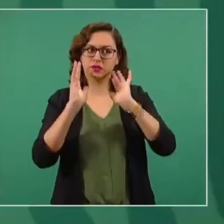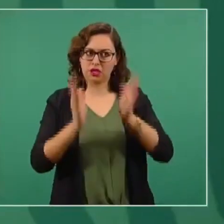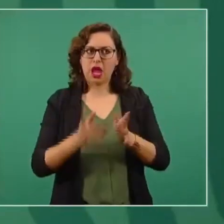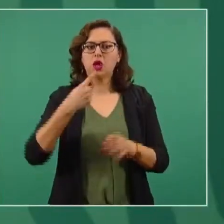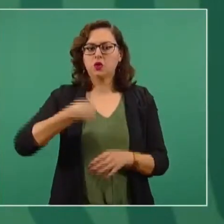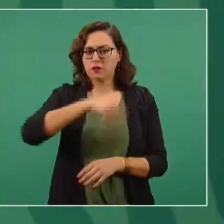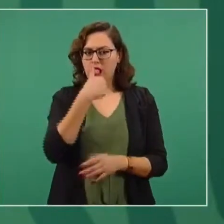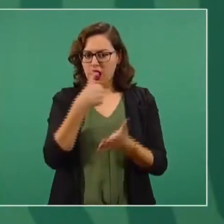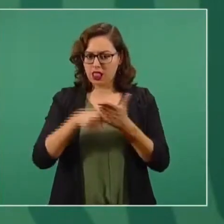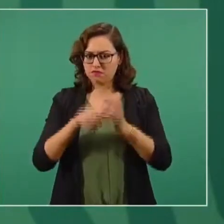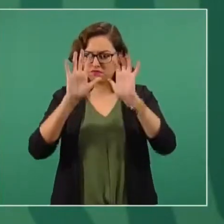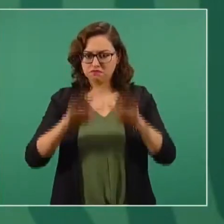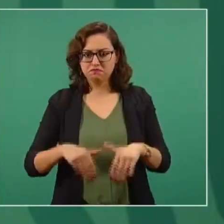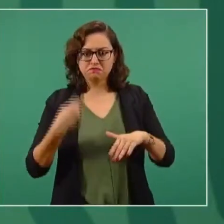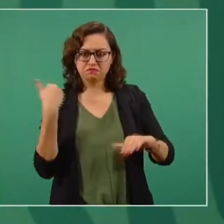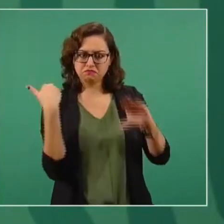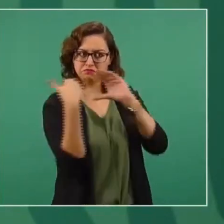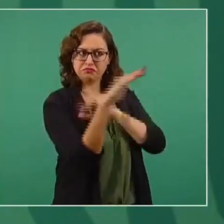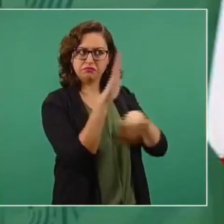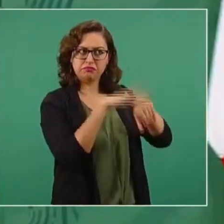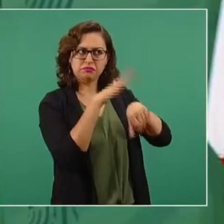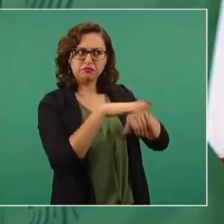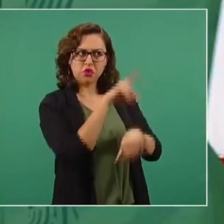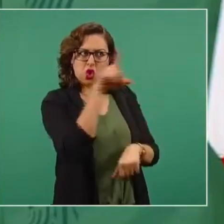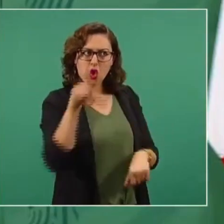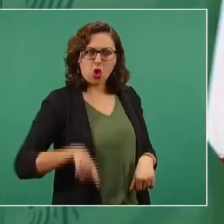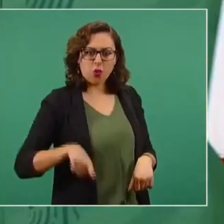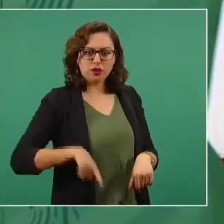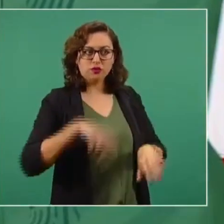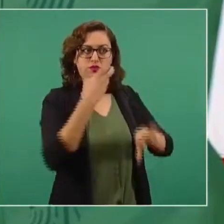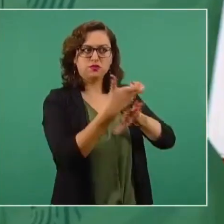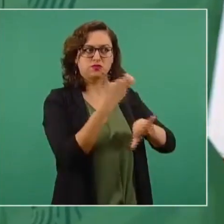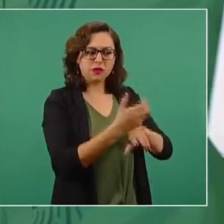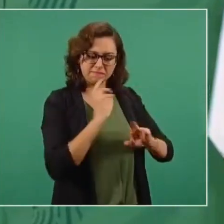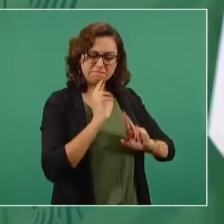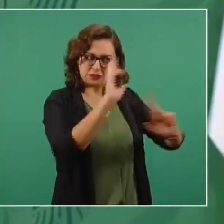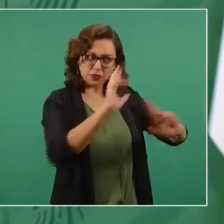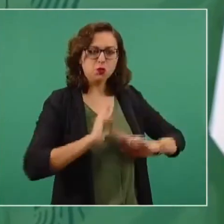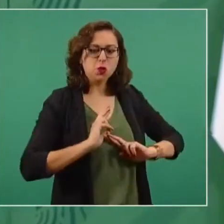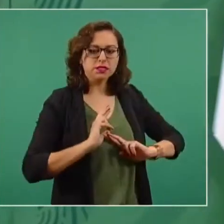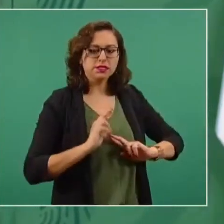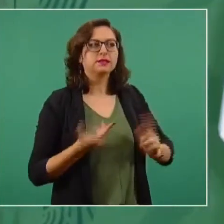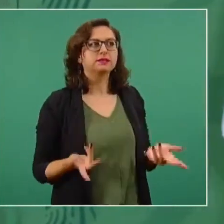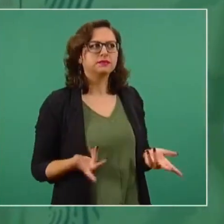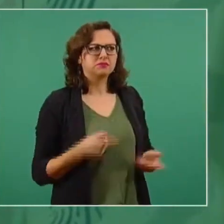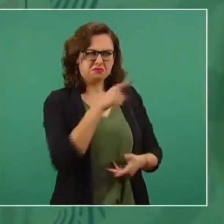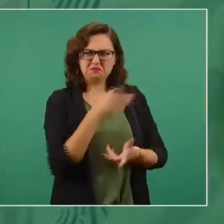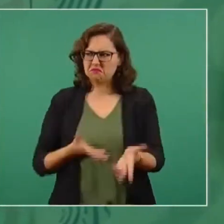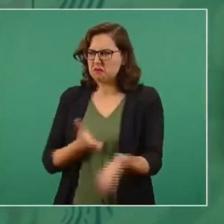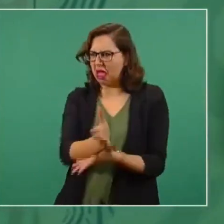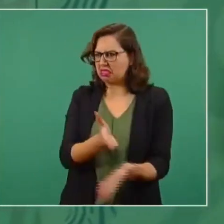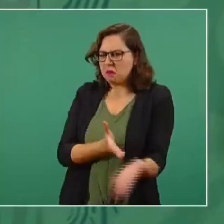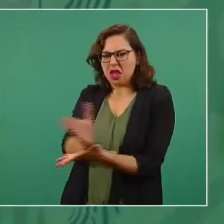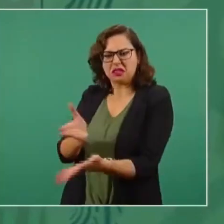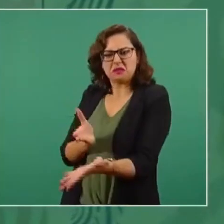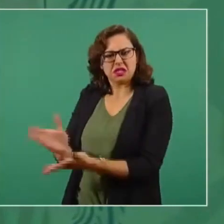diplomática y que queremos respuesta formal del gobierno de Estados Unidos, porque no deben los gobiernos extranjeros meterse